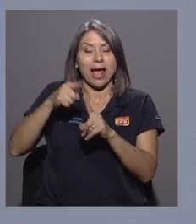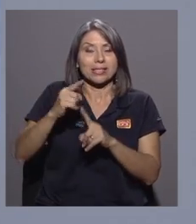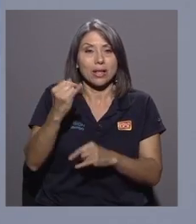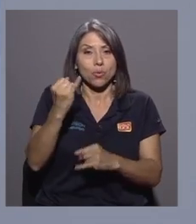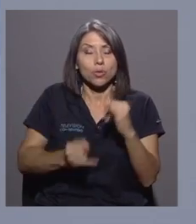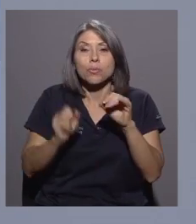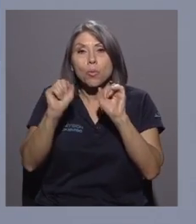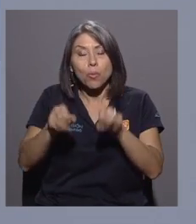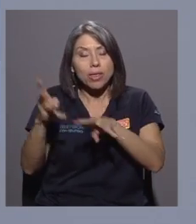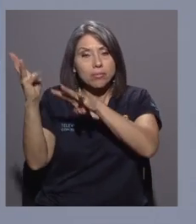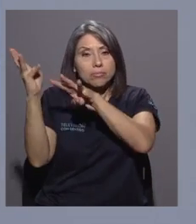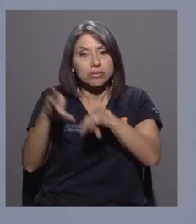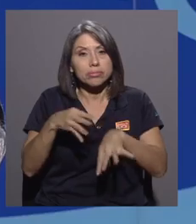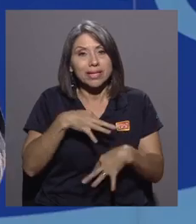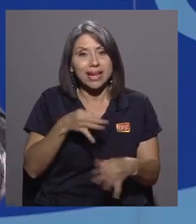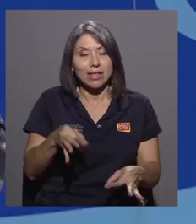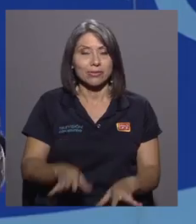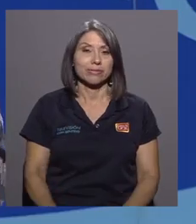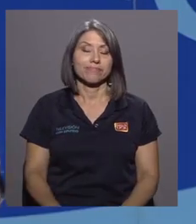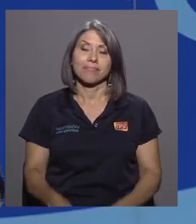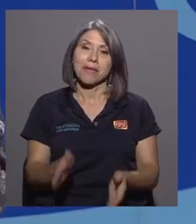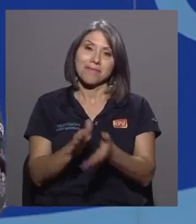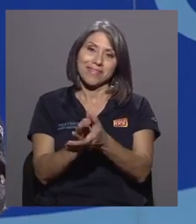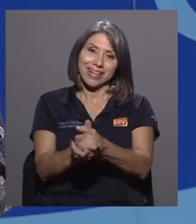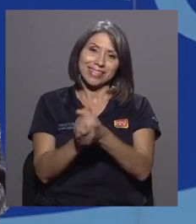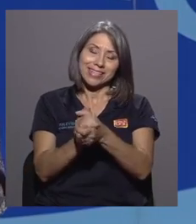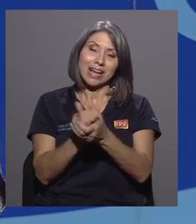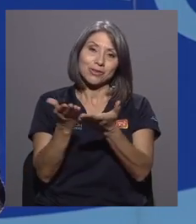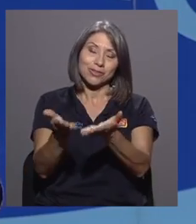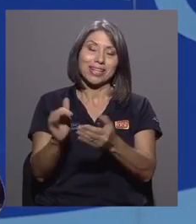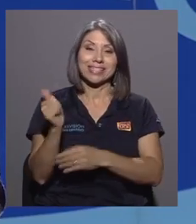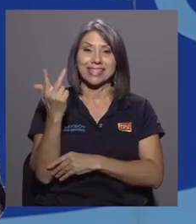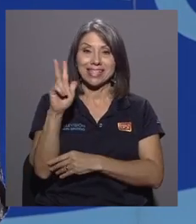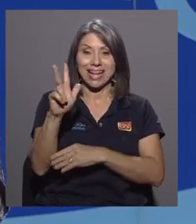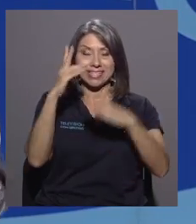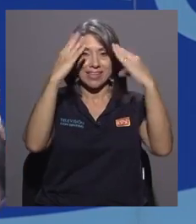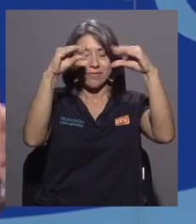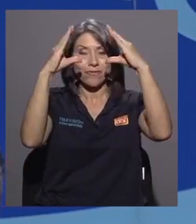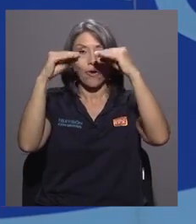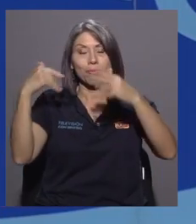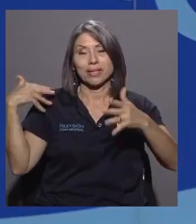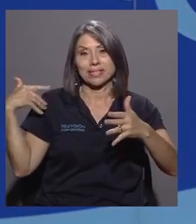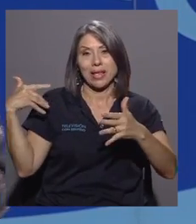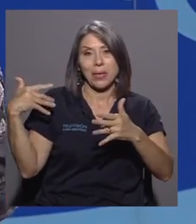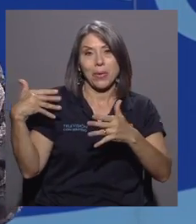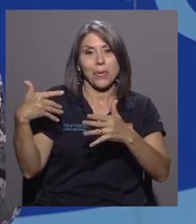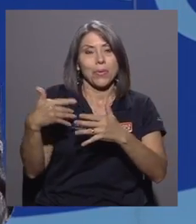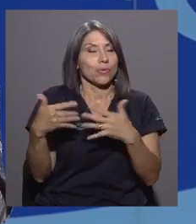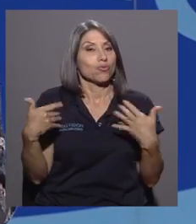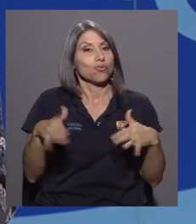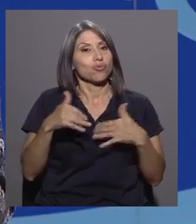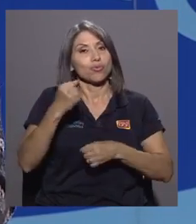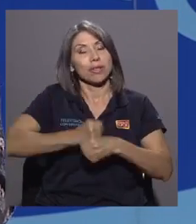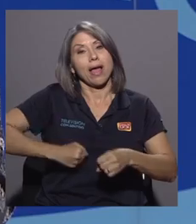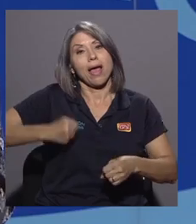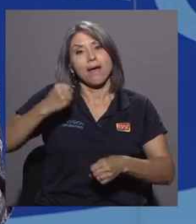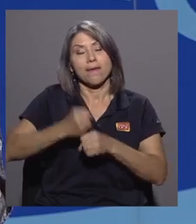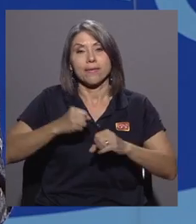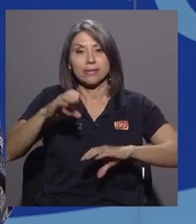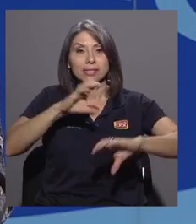ahí de manera gratuita. Muy bien, Alejandro, pues felicitarlos a ustedes por estos 13 informes que ya llevan en cola, ¿verdad? Es un trabajo